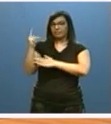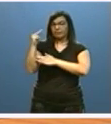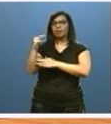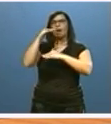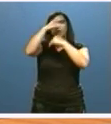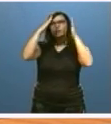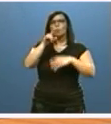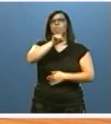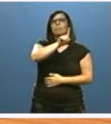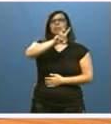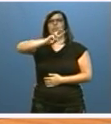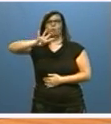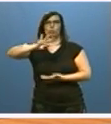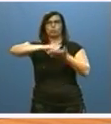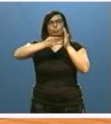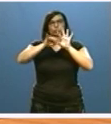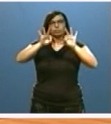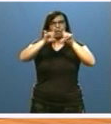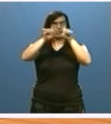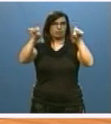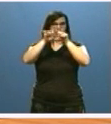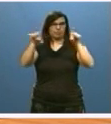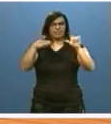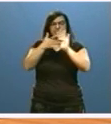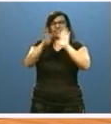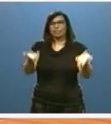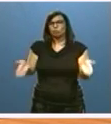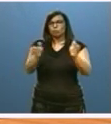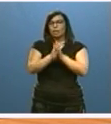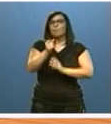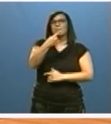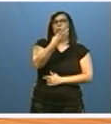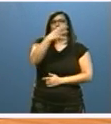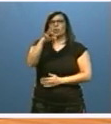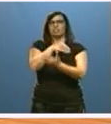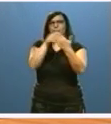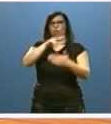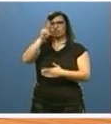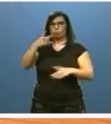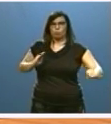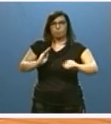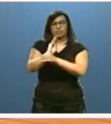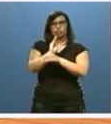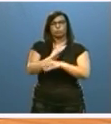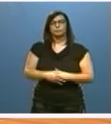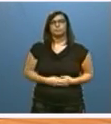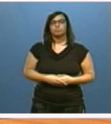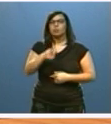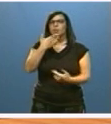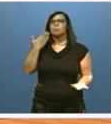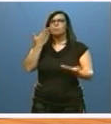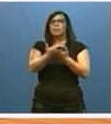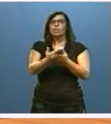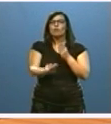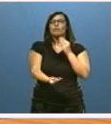.034 proyectos empresariales, que suman inversiones por más de 1.040 millones de euros y para las que se ha solicitado una